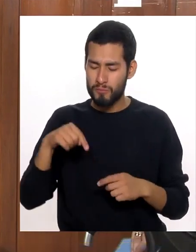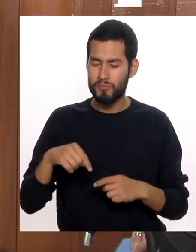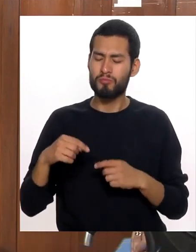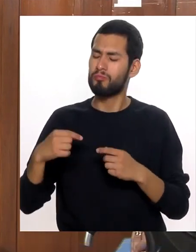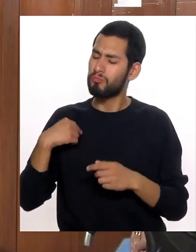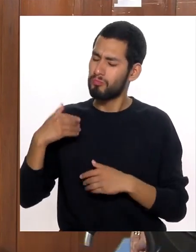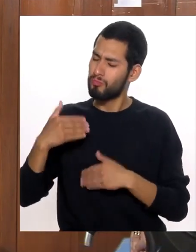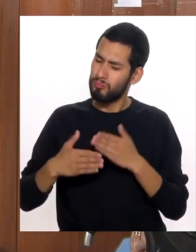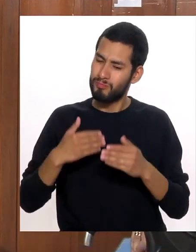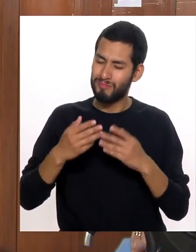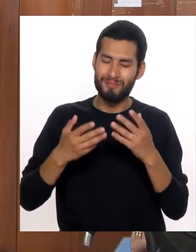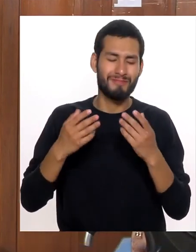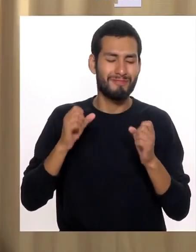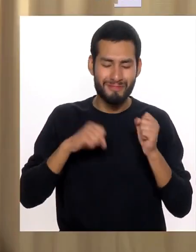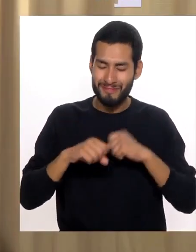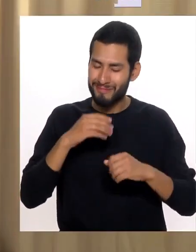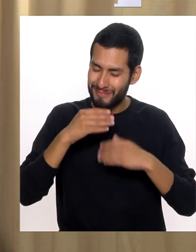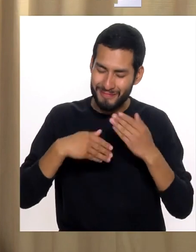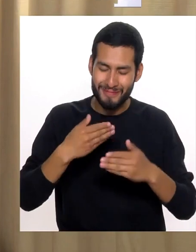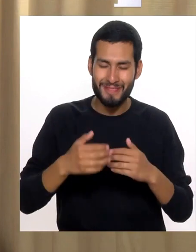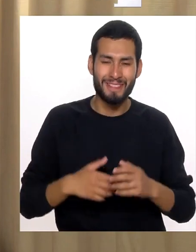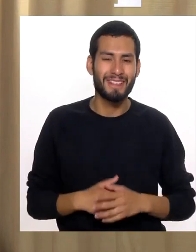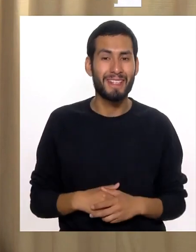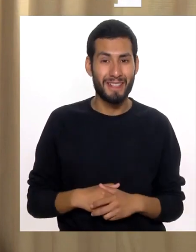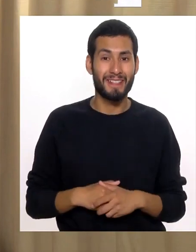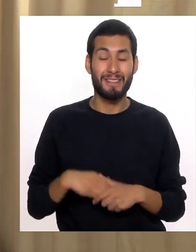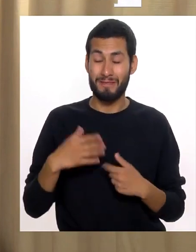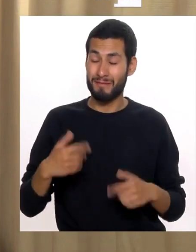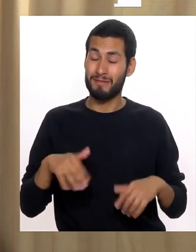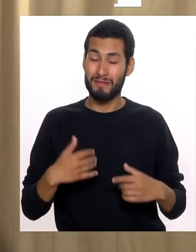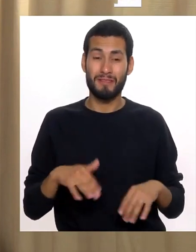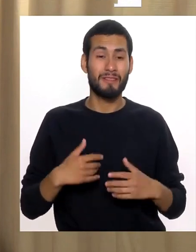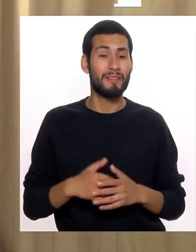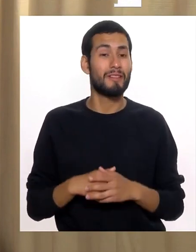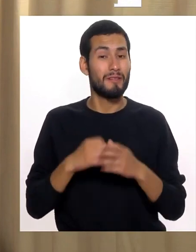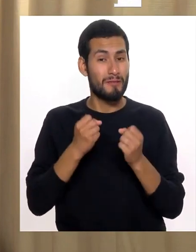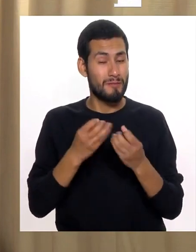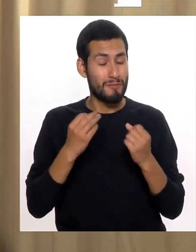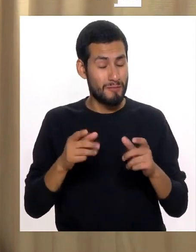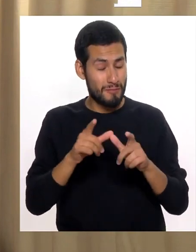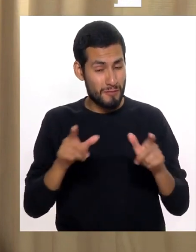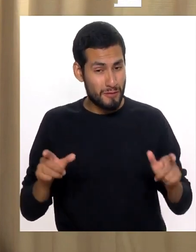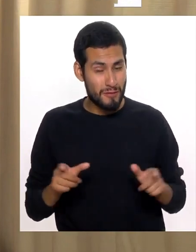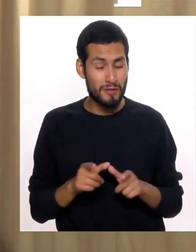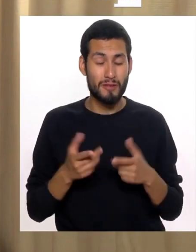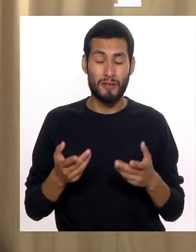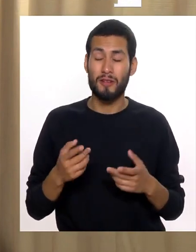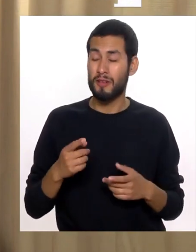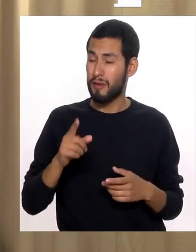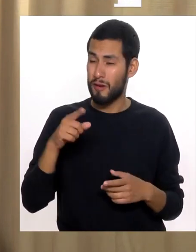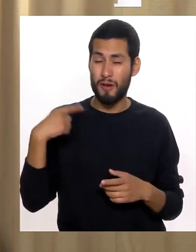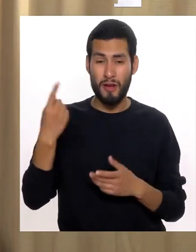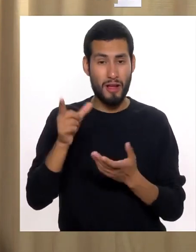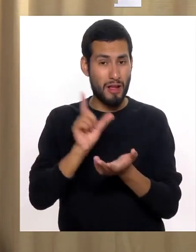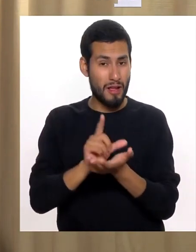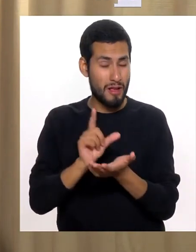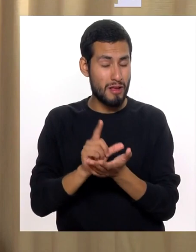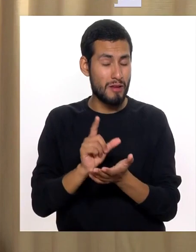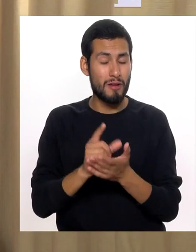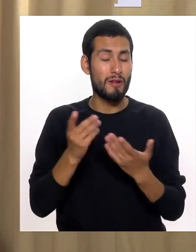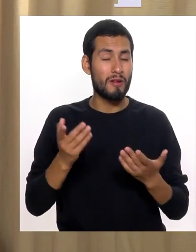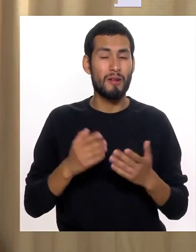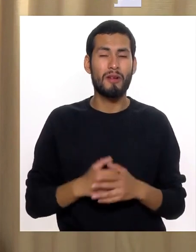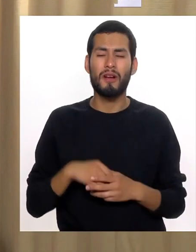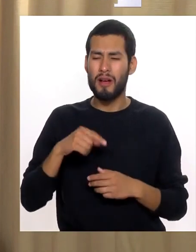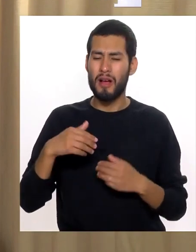podernos ir Donde nos pegue la gana Así es Pero gracias a Dios Y hay muchos Muchos lugares Creo que casi todo